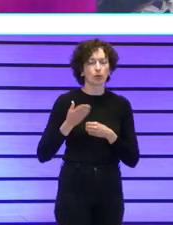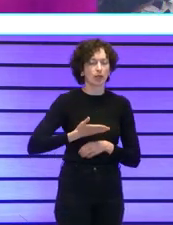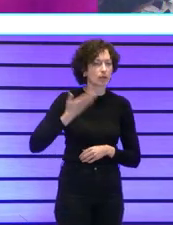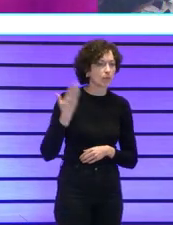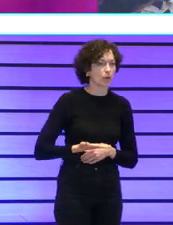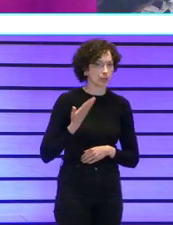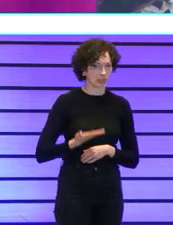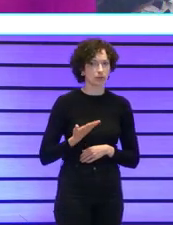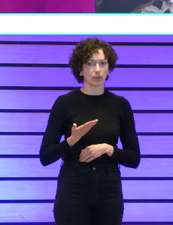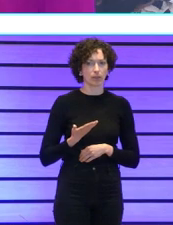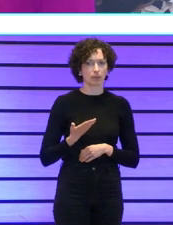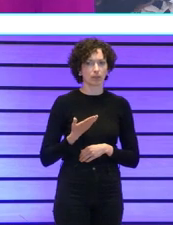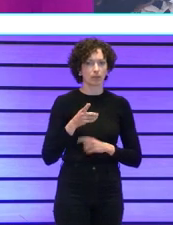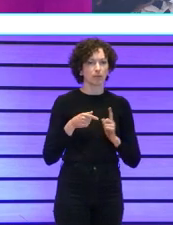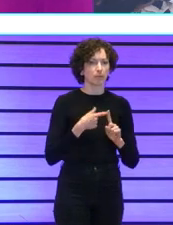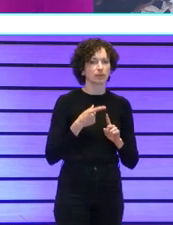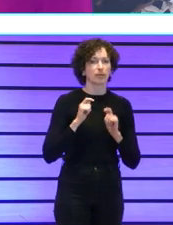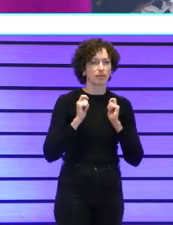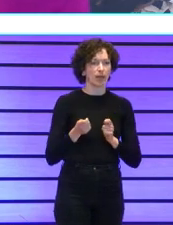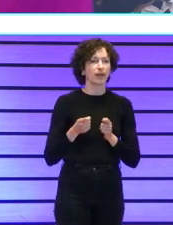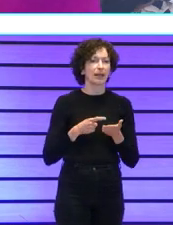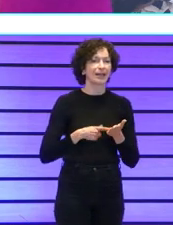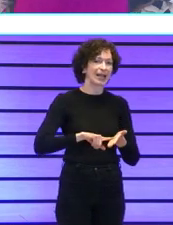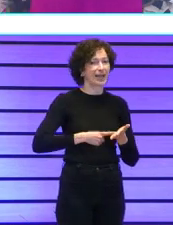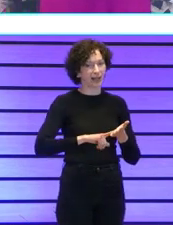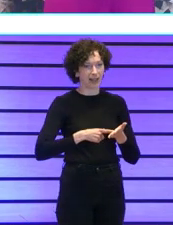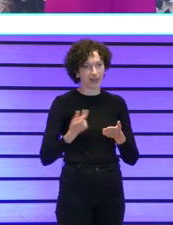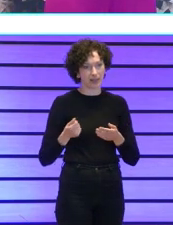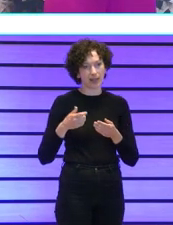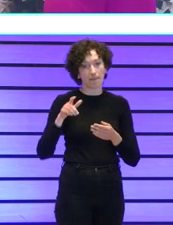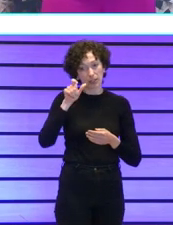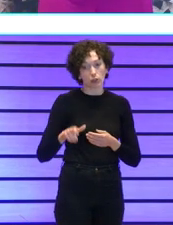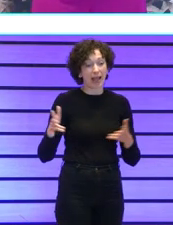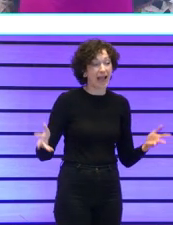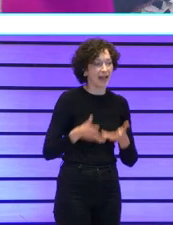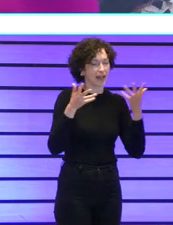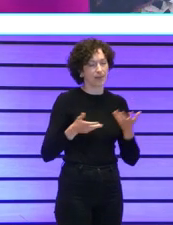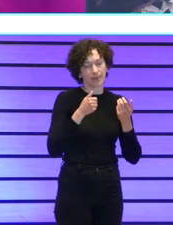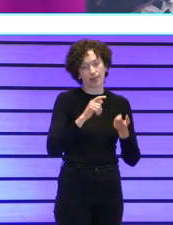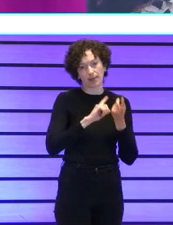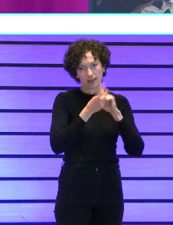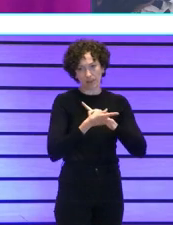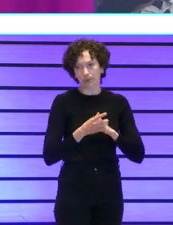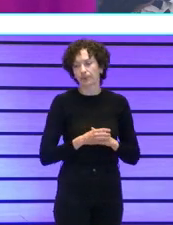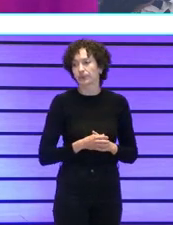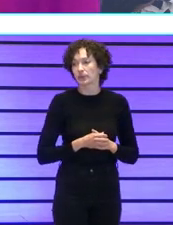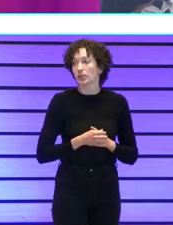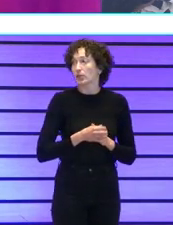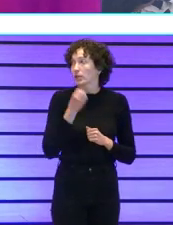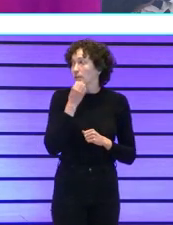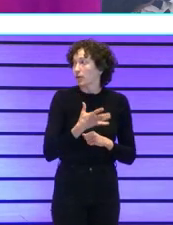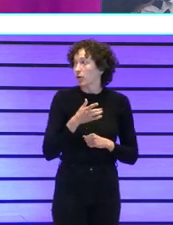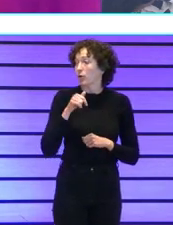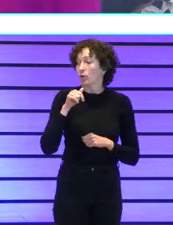y sean les demos el carnet de agente de cambio y bueno quiero decir que este viaje